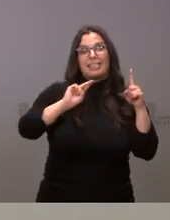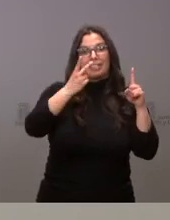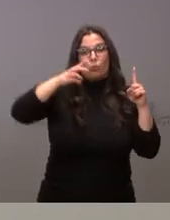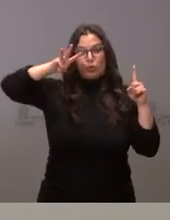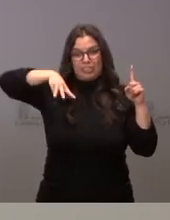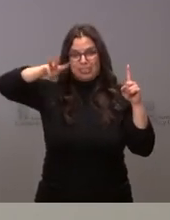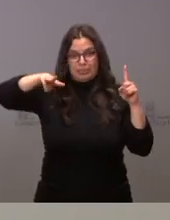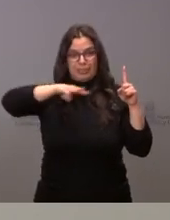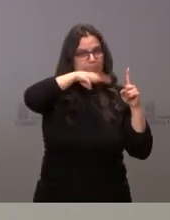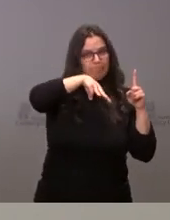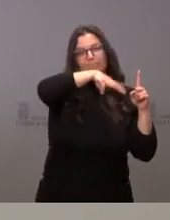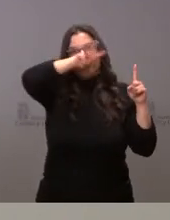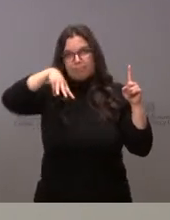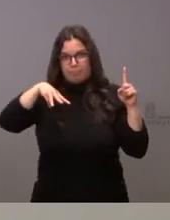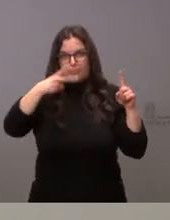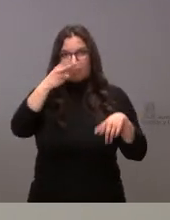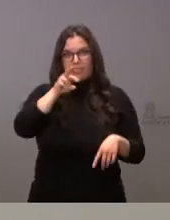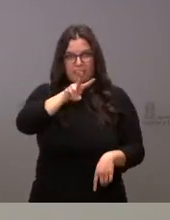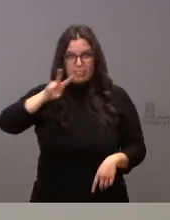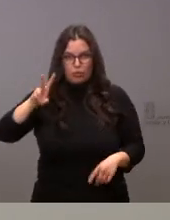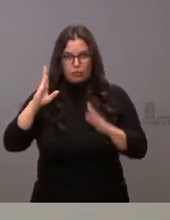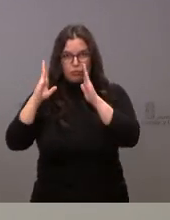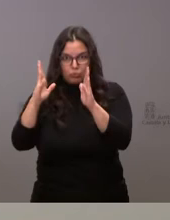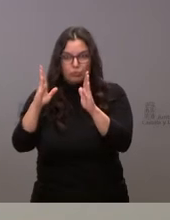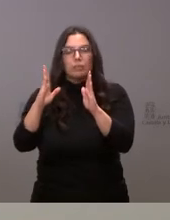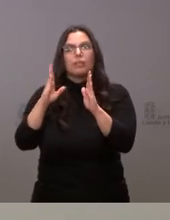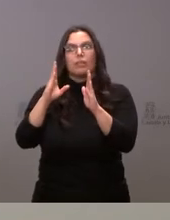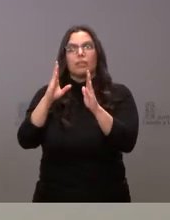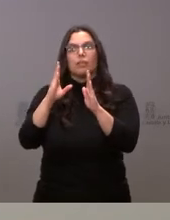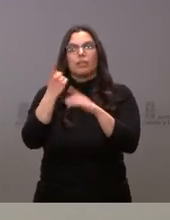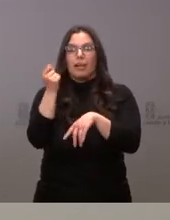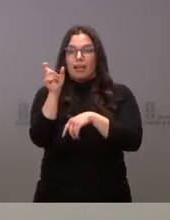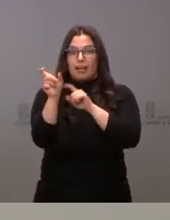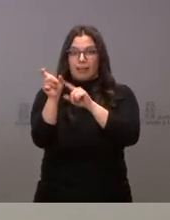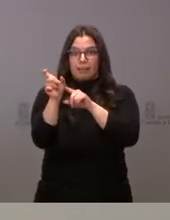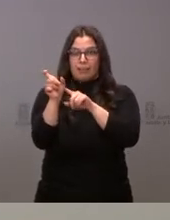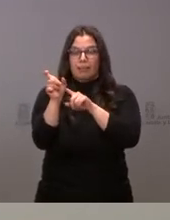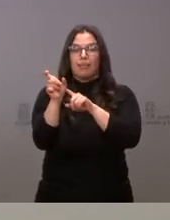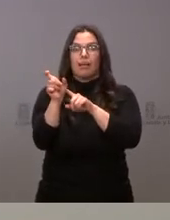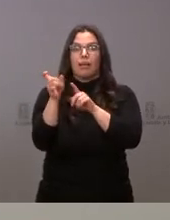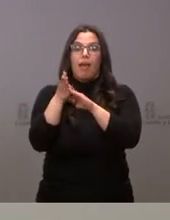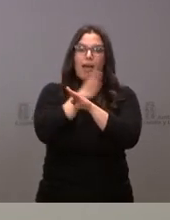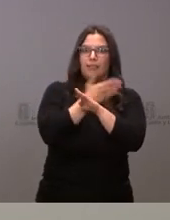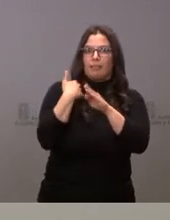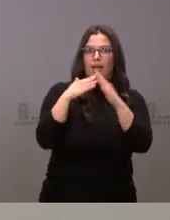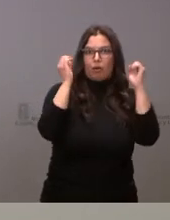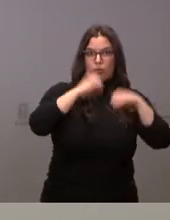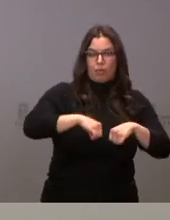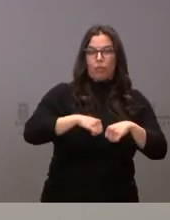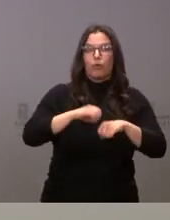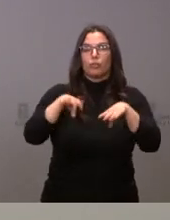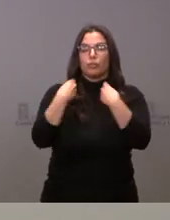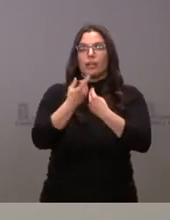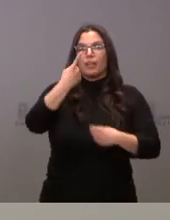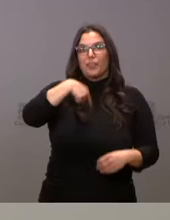2022 y, por tanto, la cantidad también se ha acordado antes del comienzo de este segundo trimestre, por un importe de